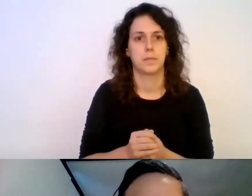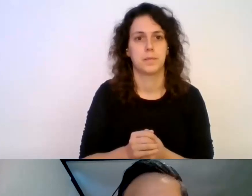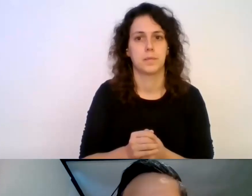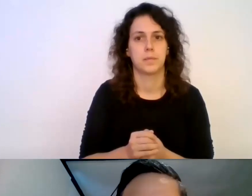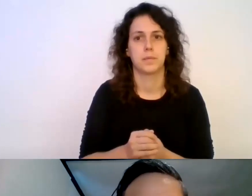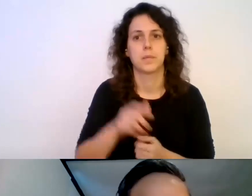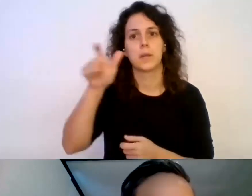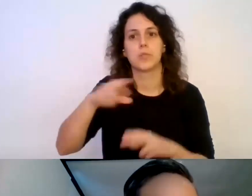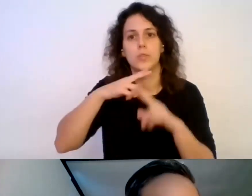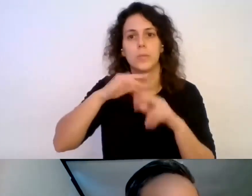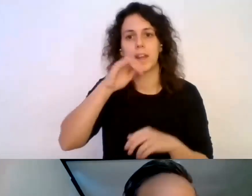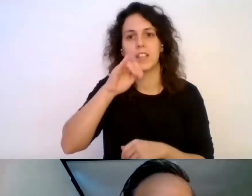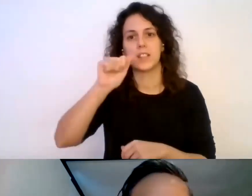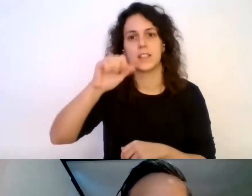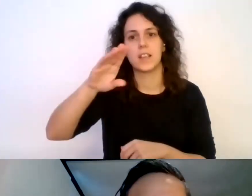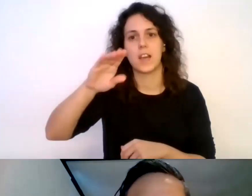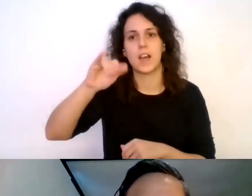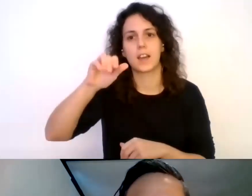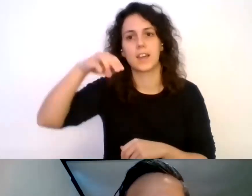Jacqueline Woodrop, por favor.